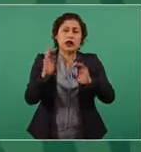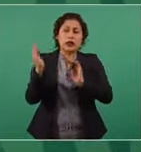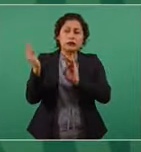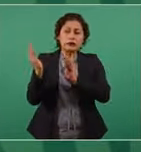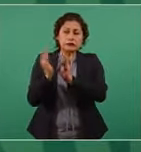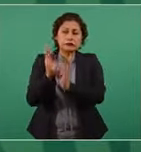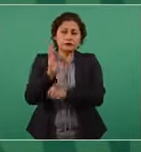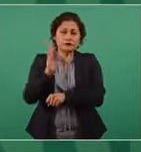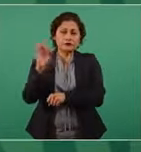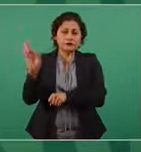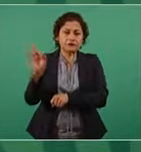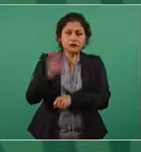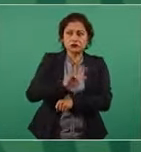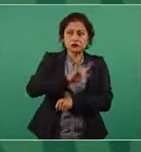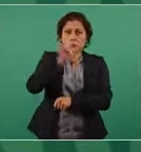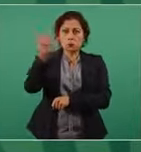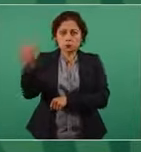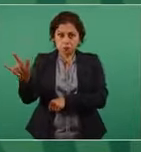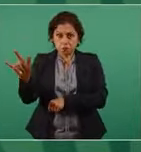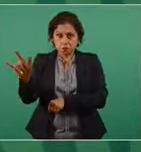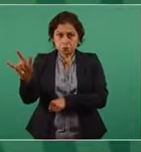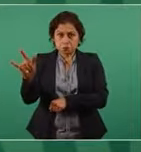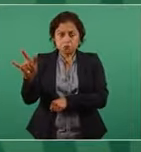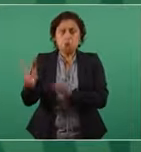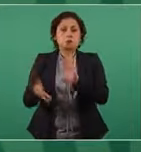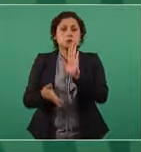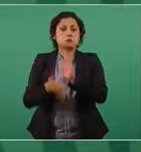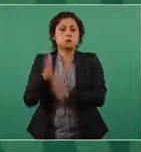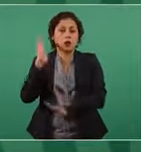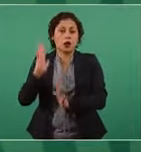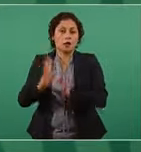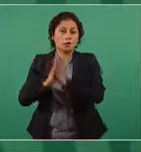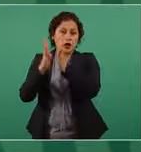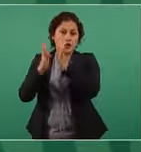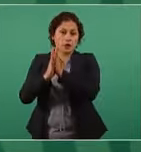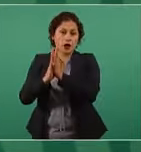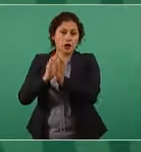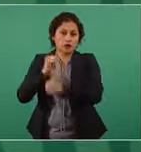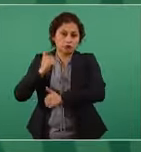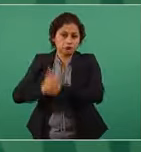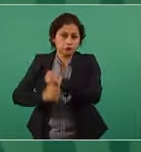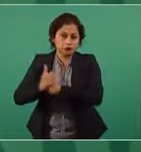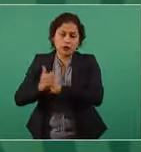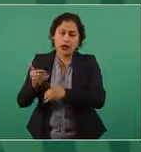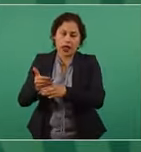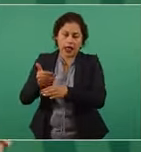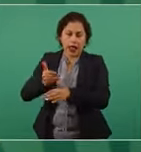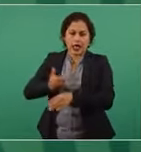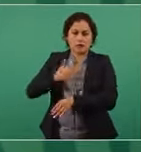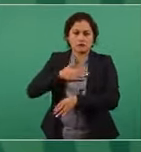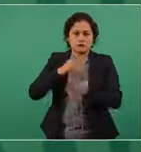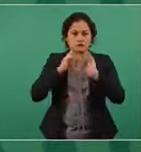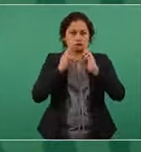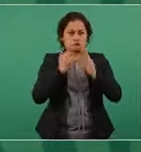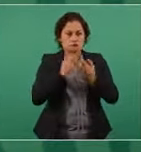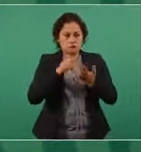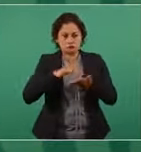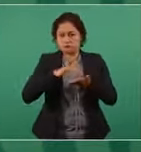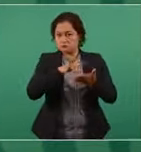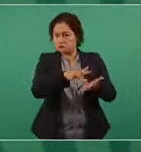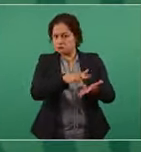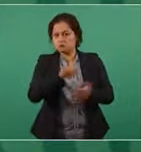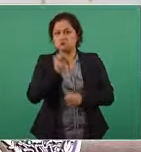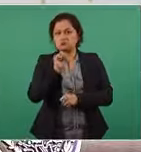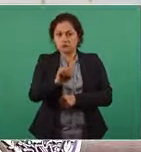en que van a salir a la competencia, van a tener todo nuestro apoyo, ya están